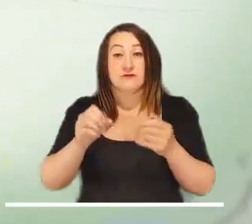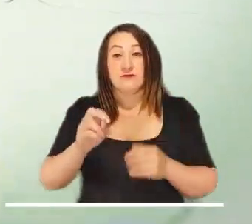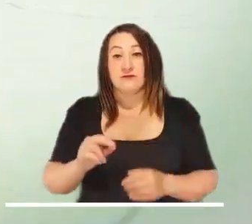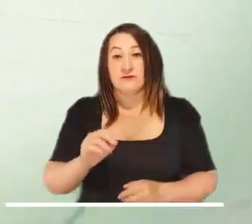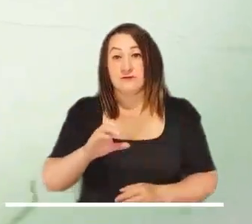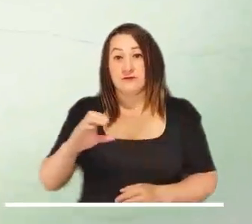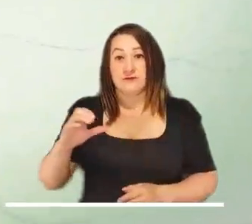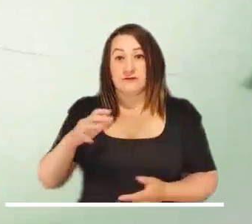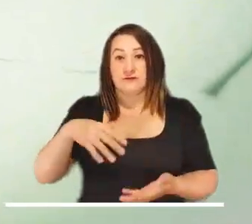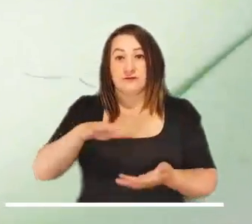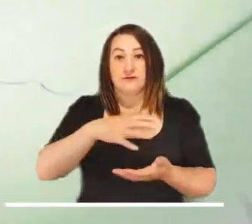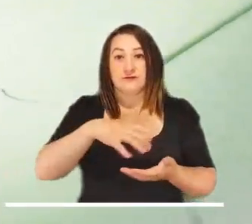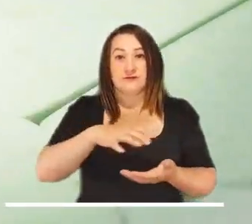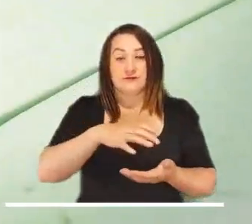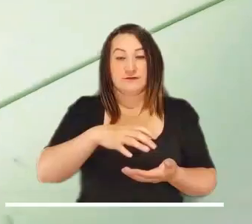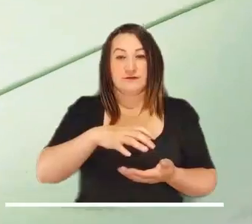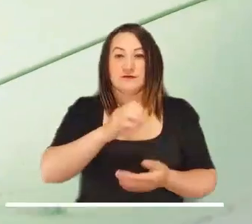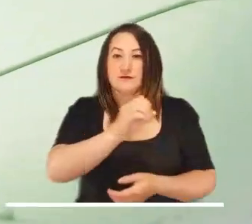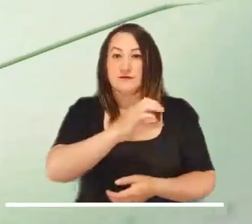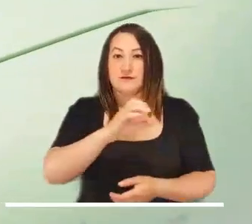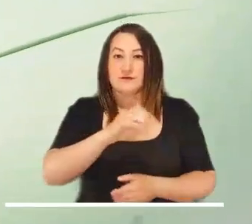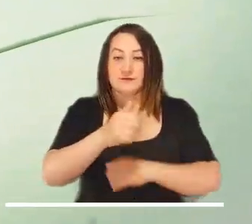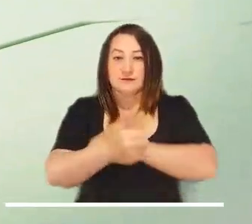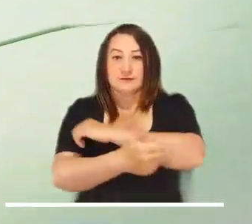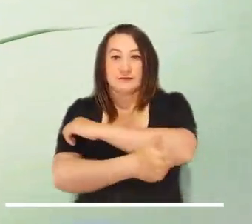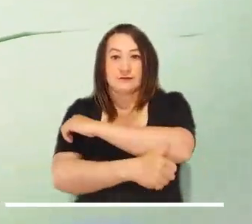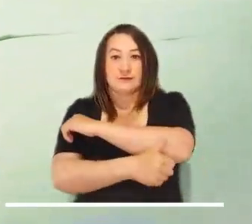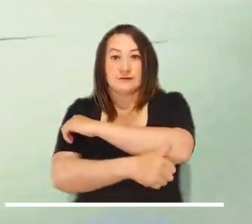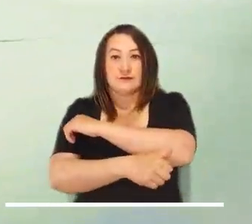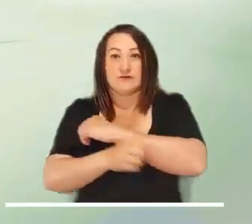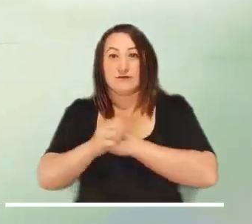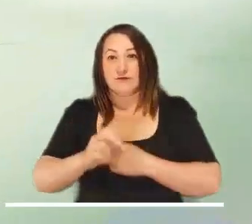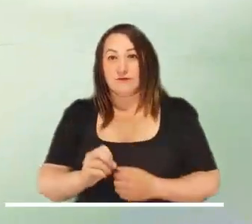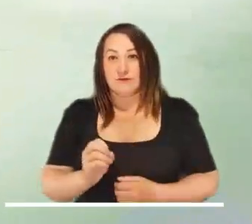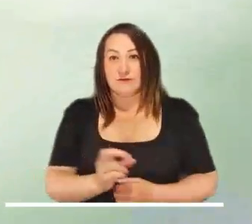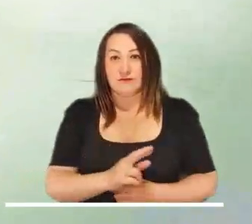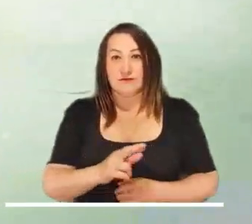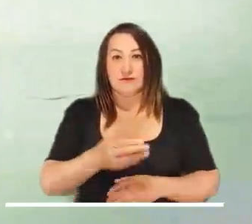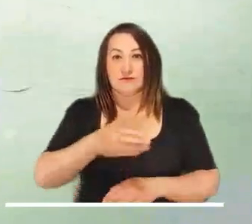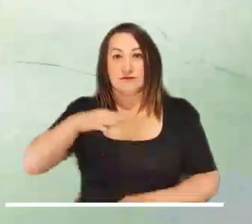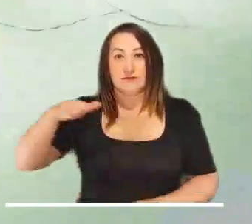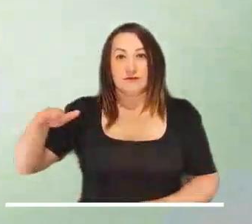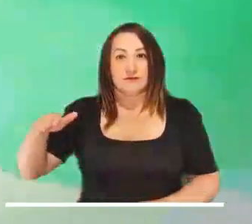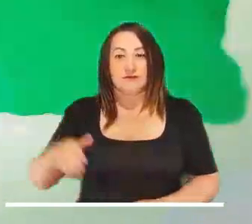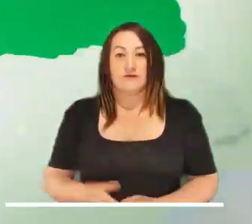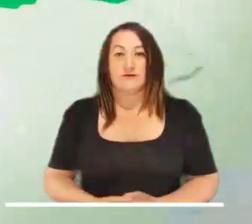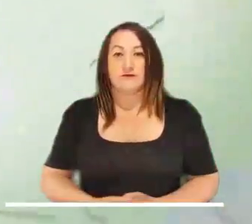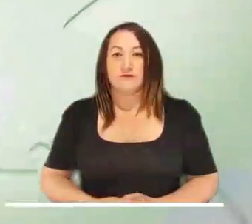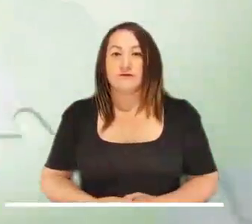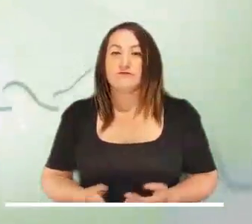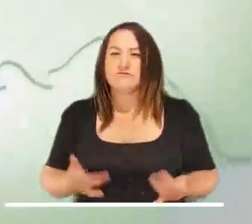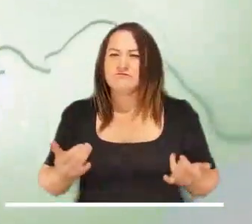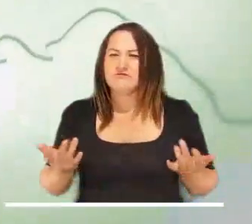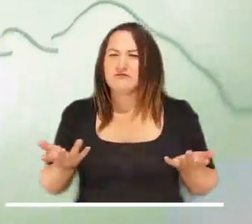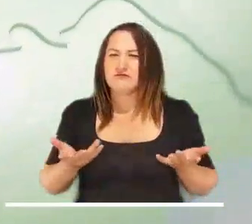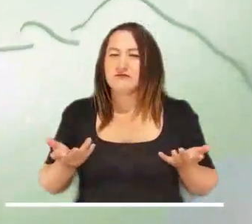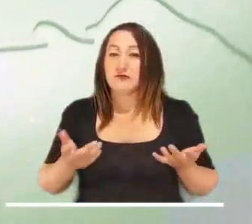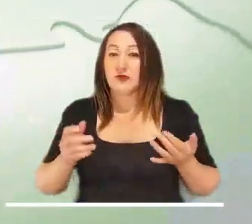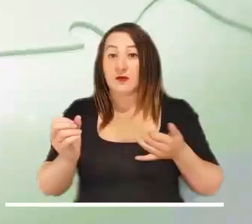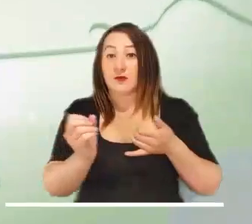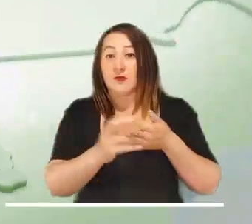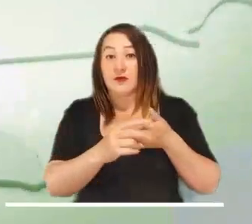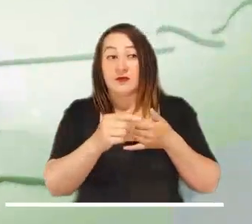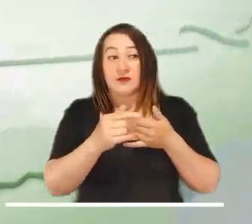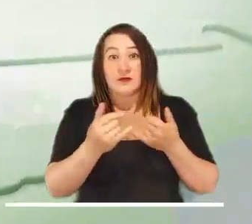notables se anuncian en el suroccidente de Santander, occidente de Boyacá y suroriente de Antioquia. Viajamos